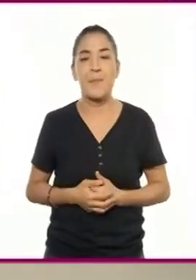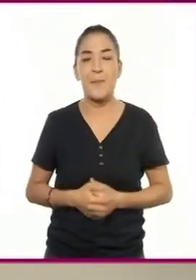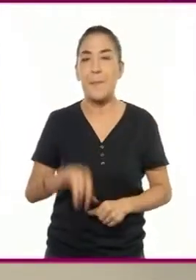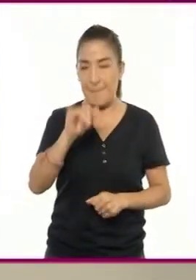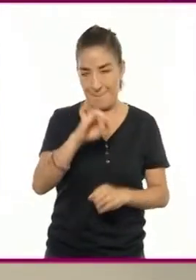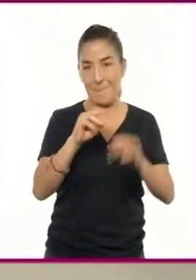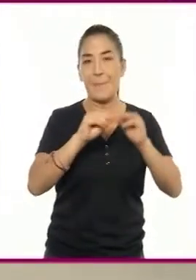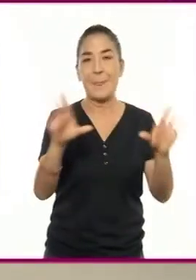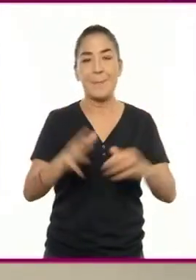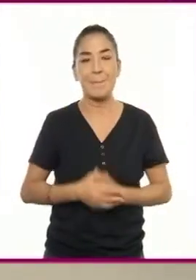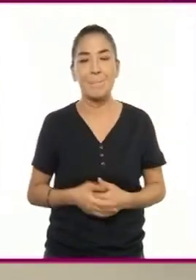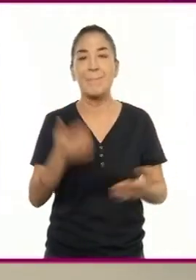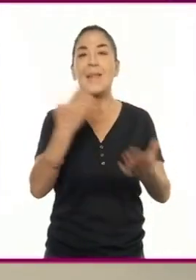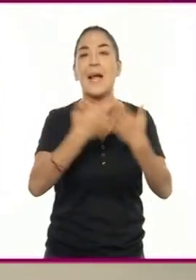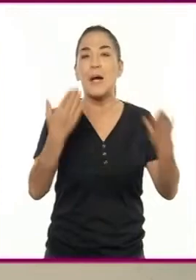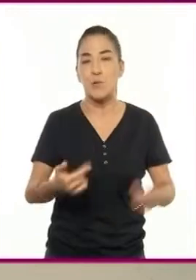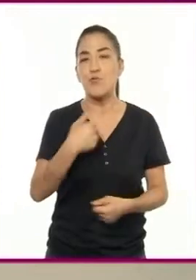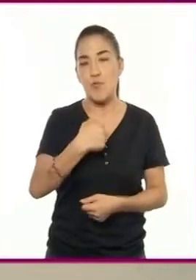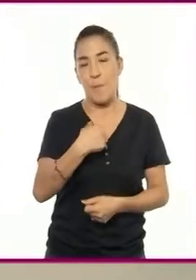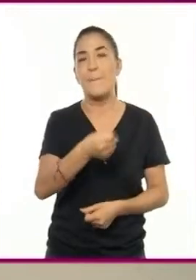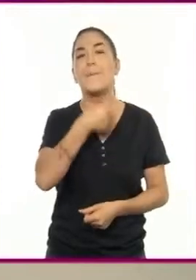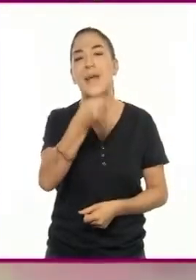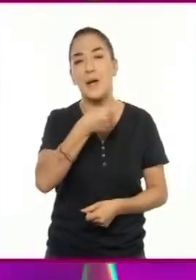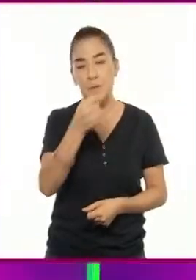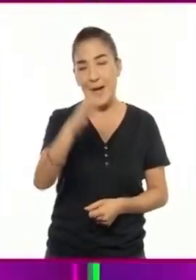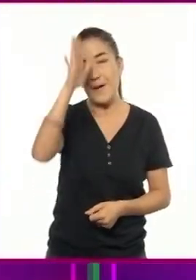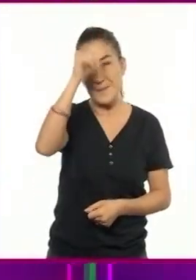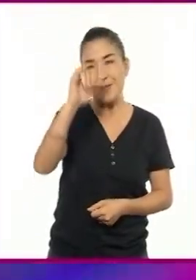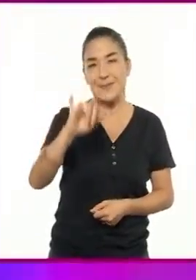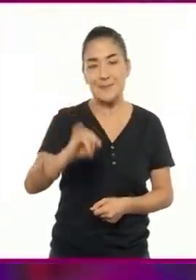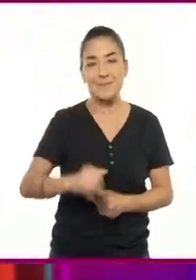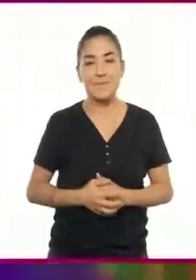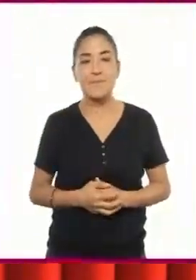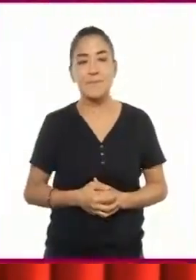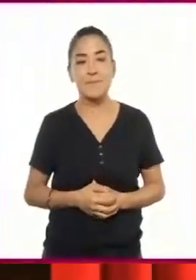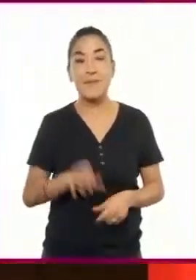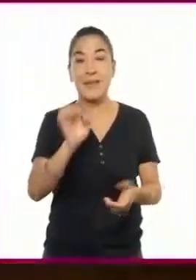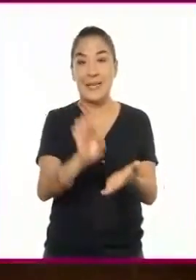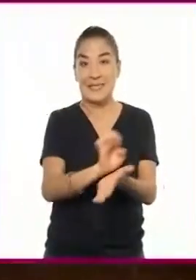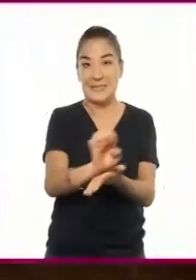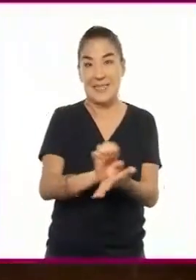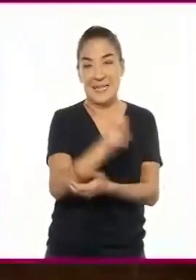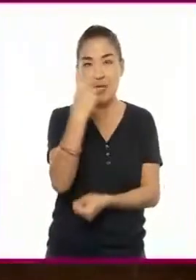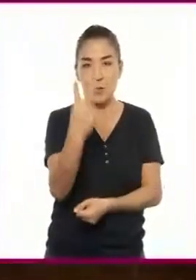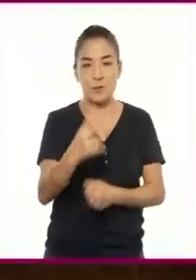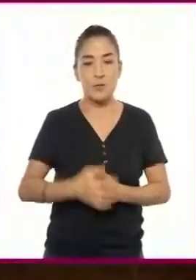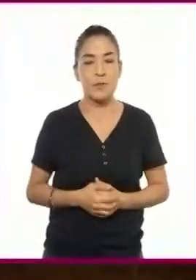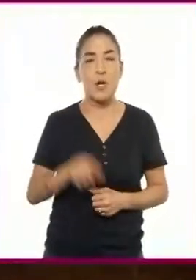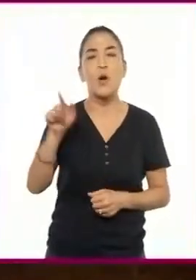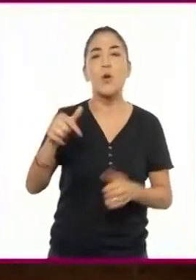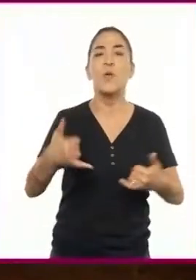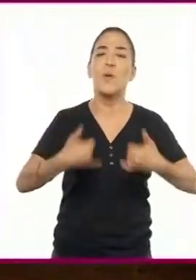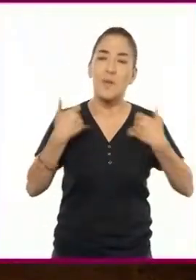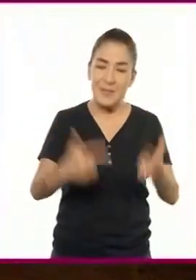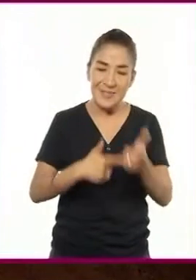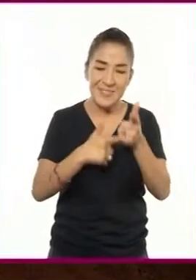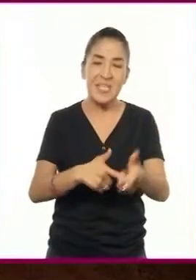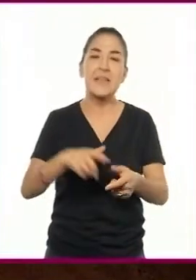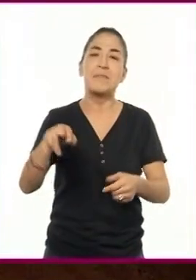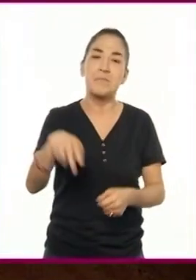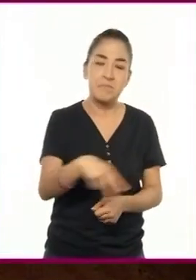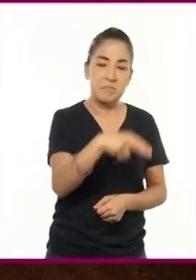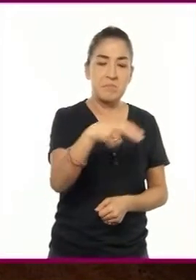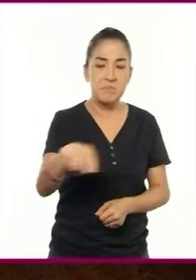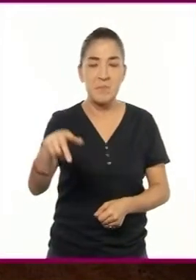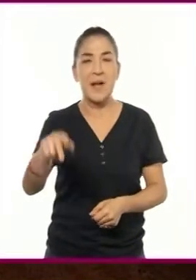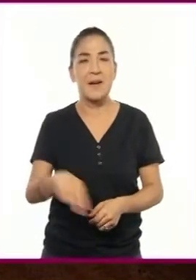Claro que sí. Ahora seré el viejo. De acuerdo. Escena dos. El joven sigue caminando y se encuentra con